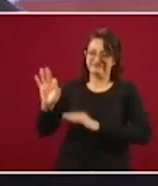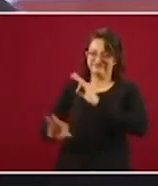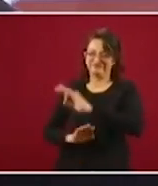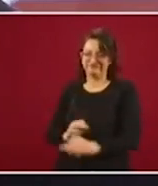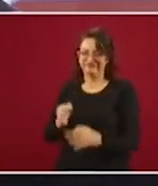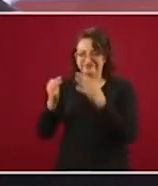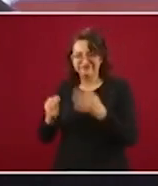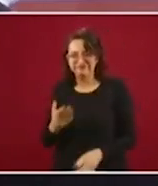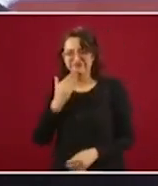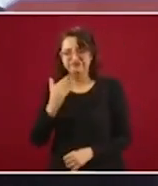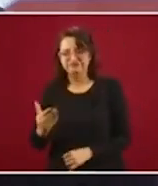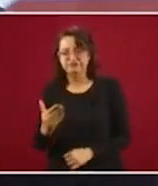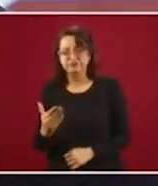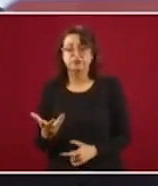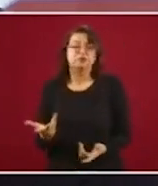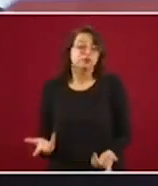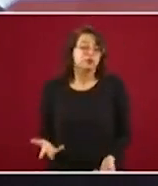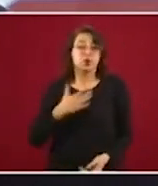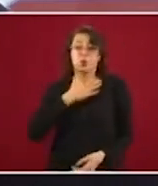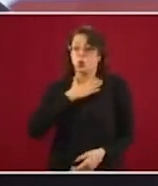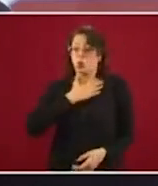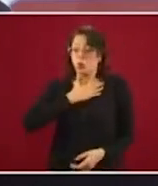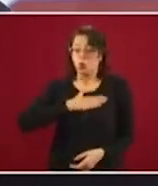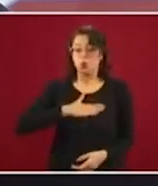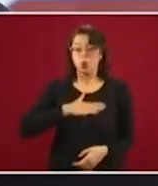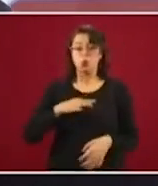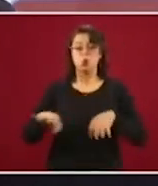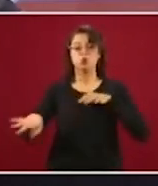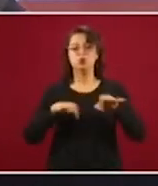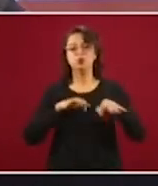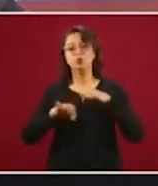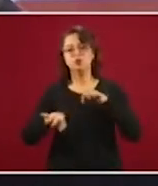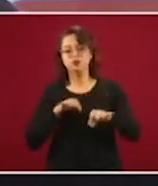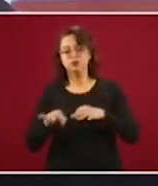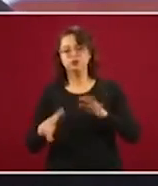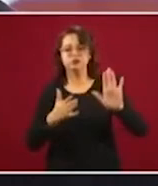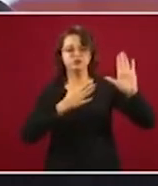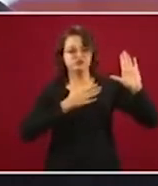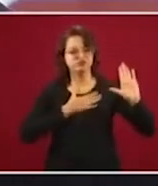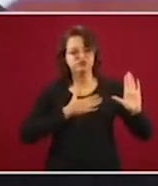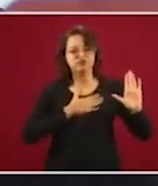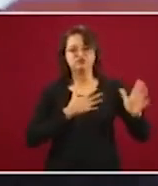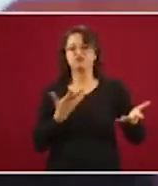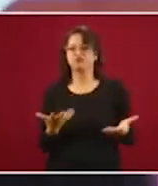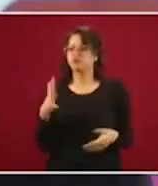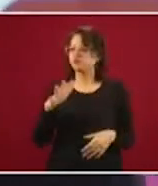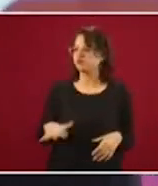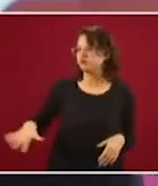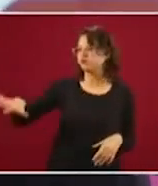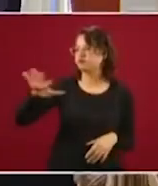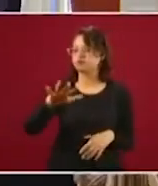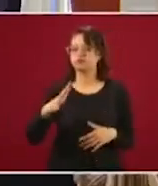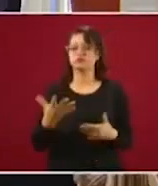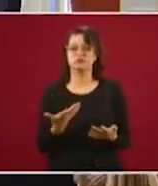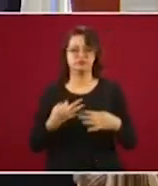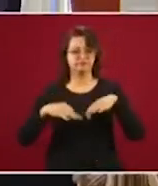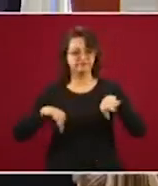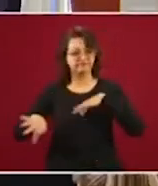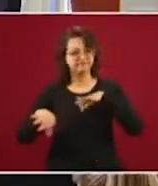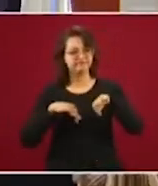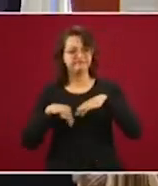por un asunto de elemental justicia laboral, de compromiso con la justicia social que representa la justicia laboral,